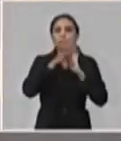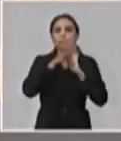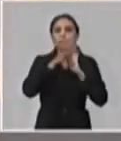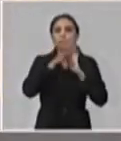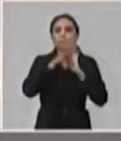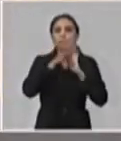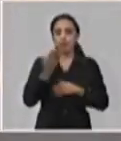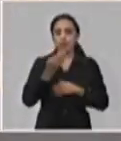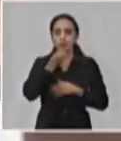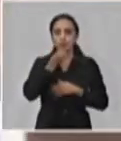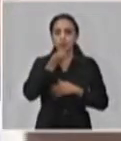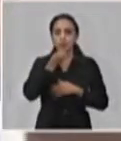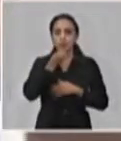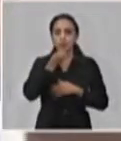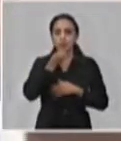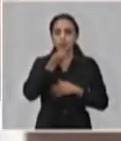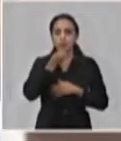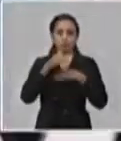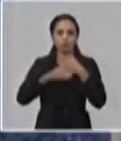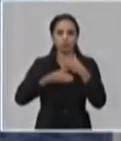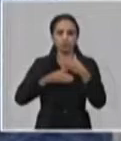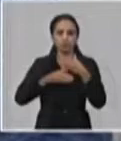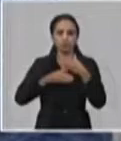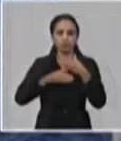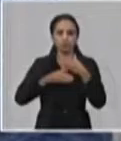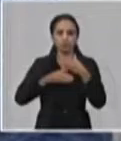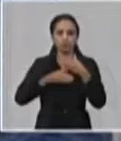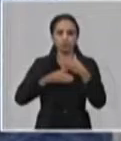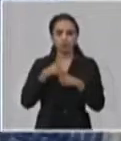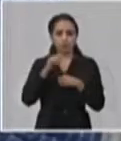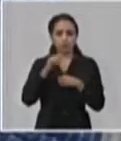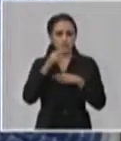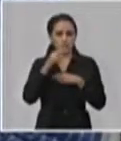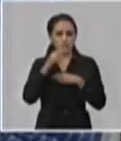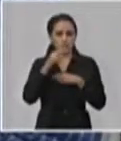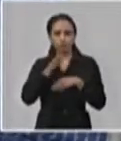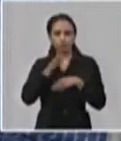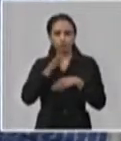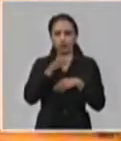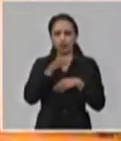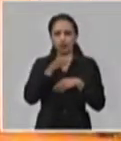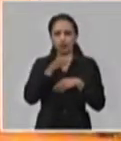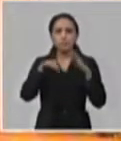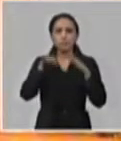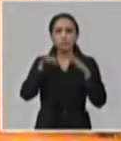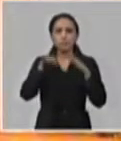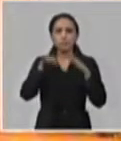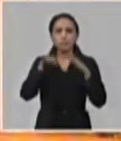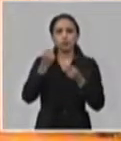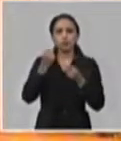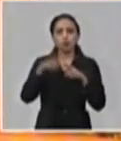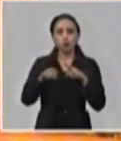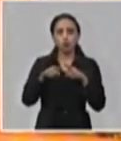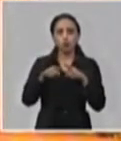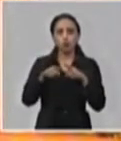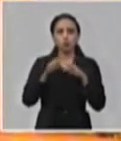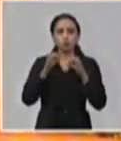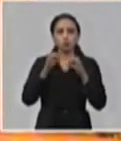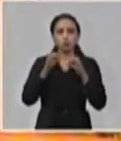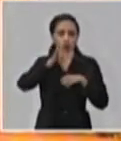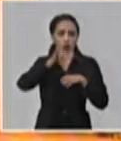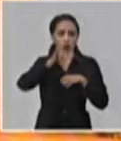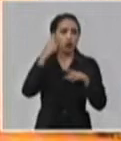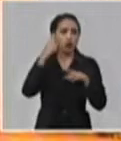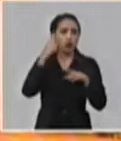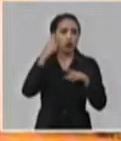sobre esta personalidad. recientemente hicimos un recorrido con el Ministerio del Transporte, con la Aduana, fuimos a cada